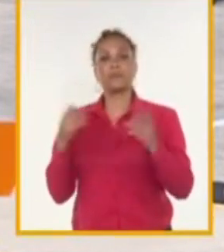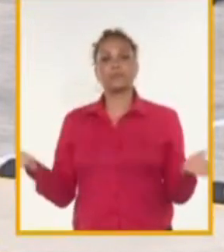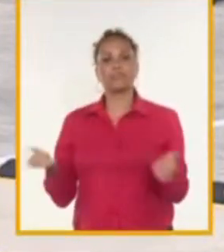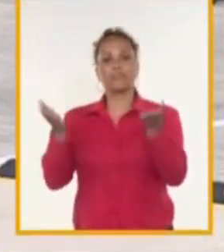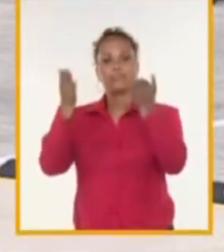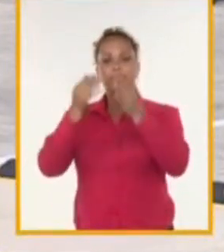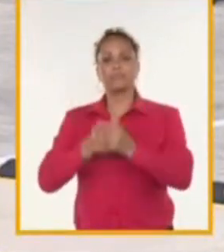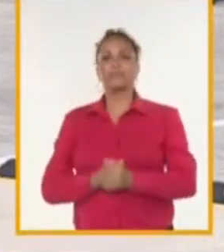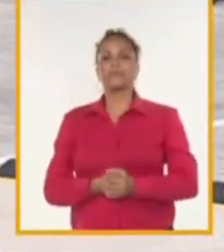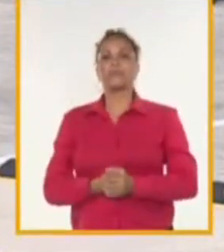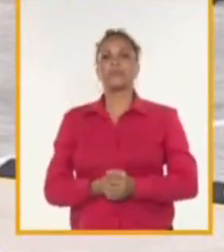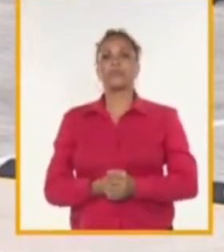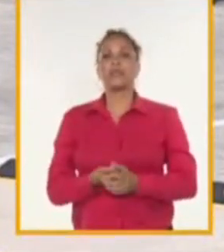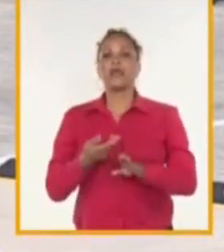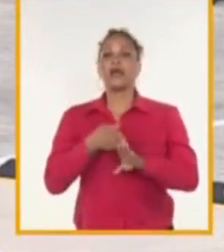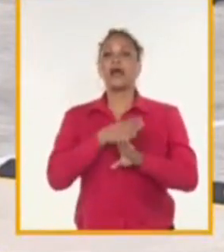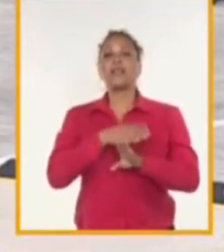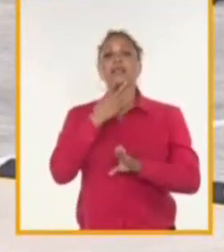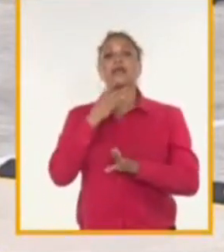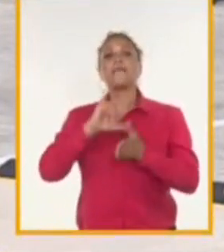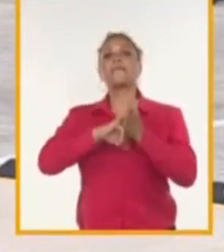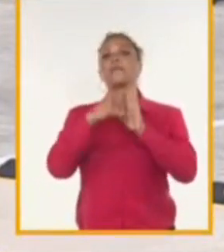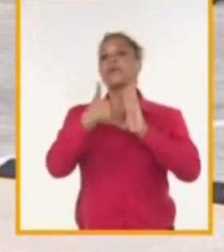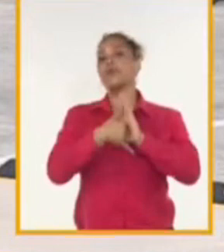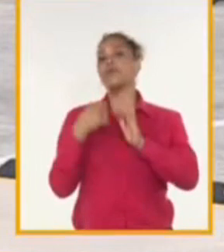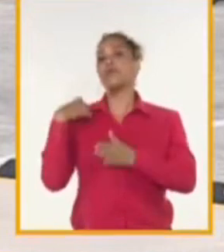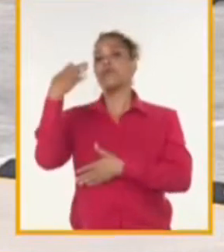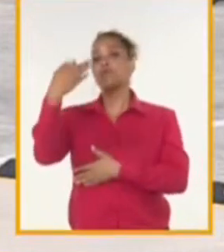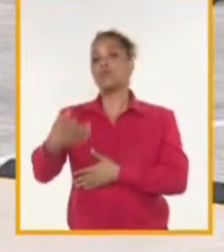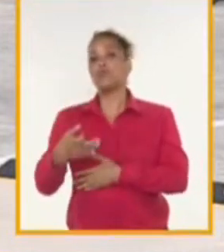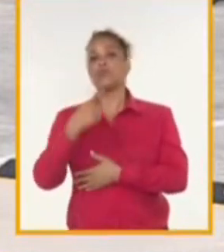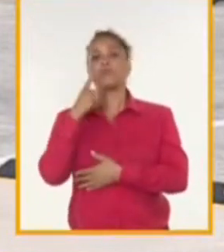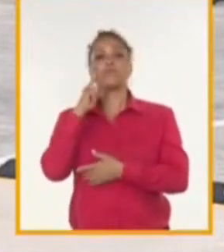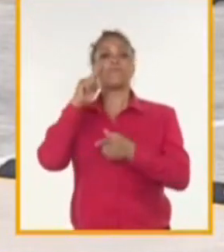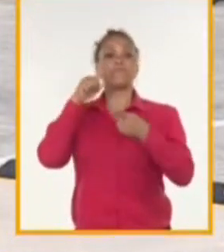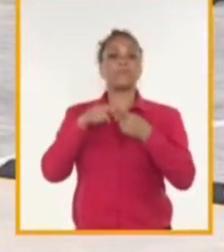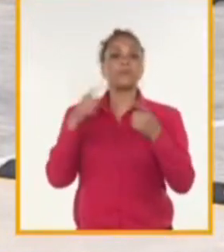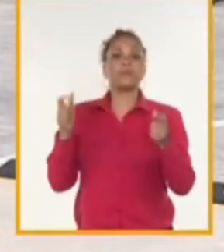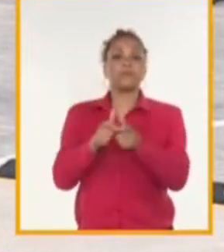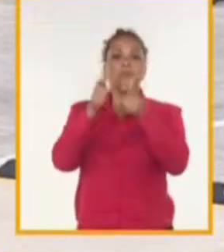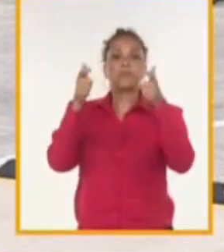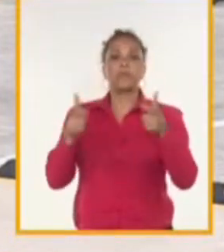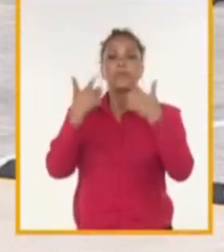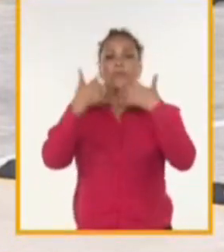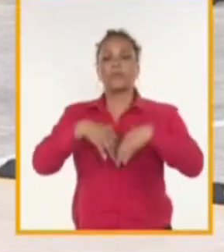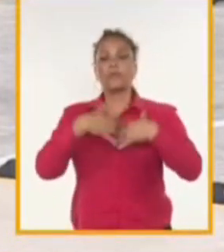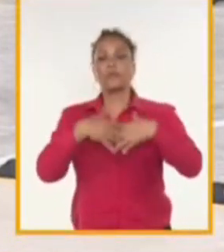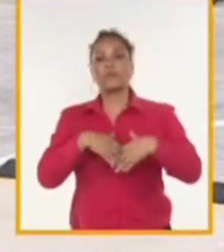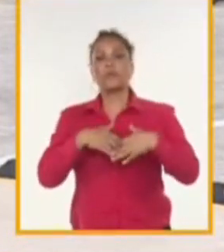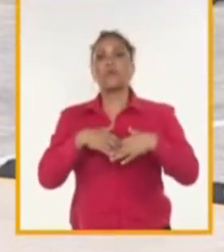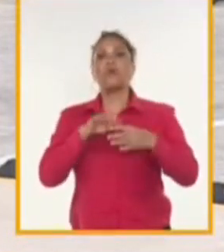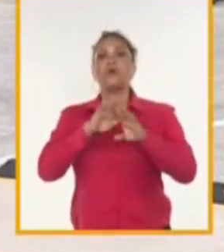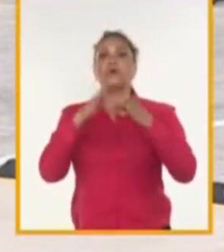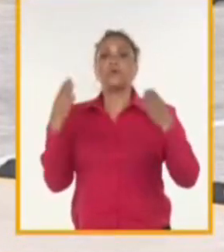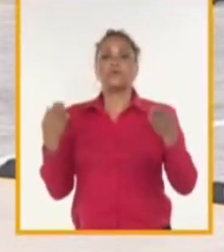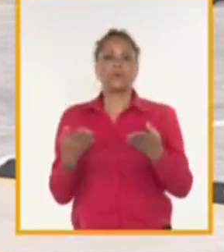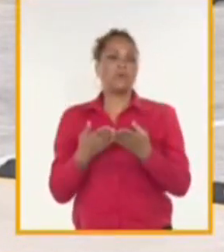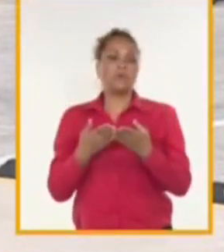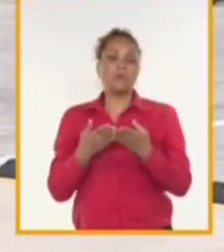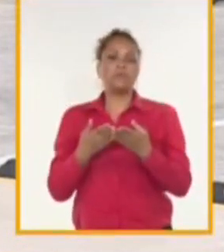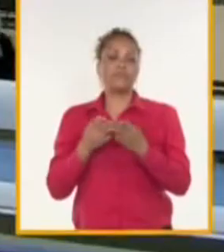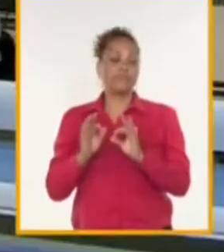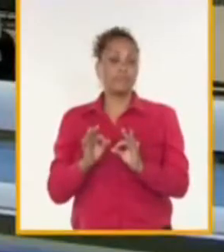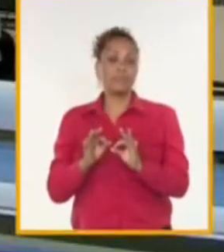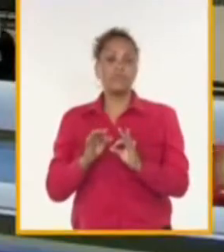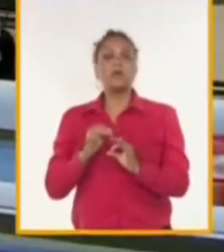siempre, como dije anteriormente, con proyectos para incrementar nuestra capacidad productiva, incrementar nuestras líneas de producción y poder